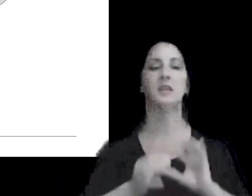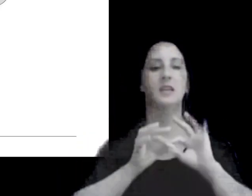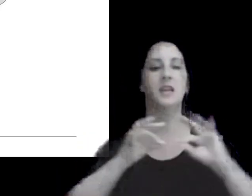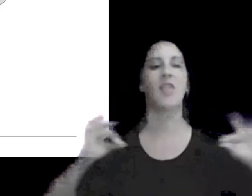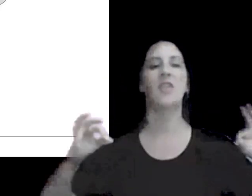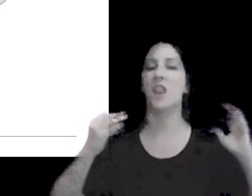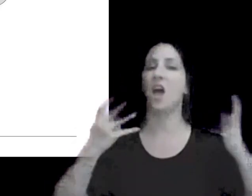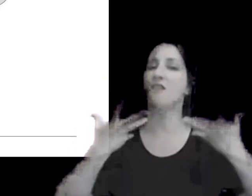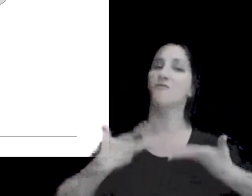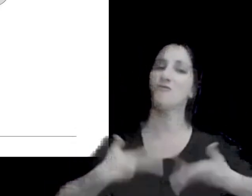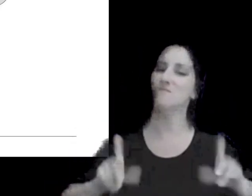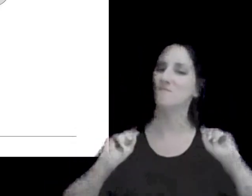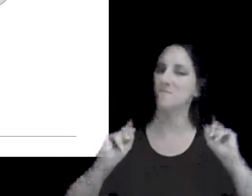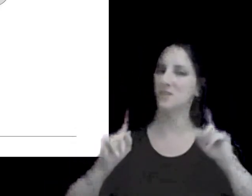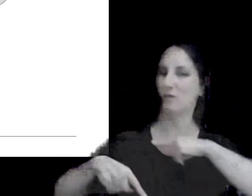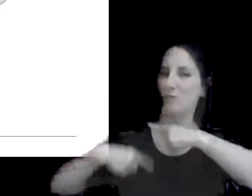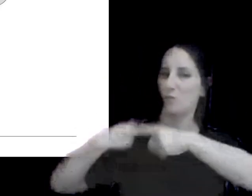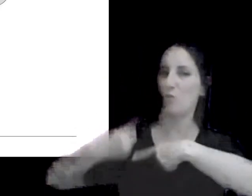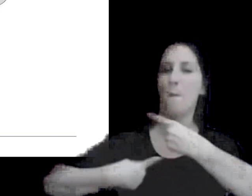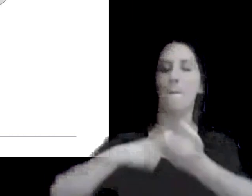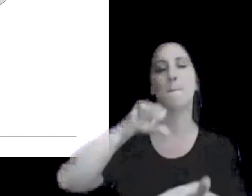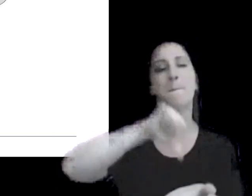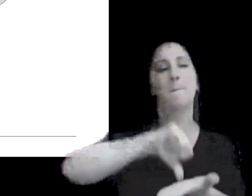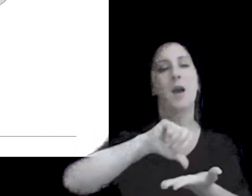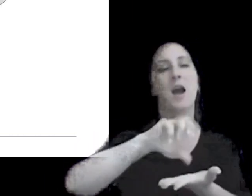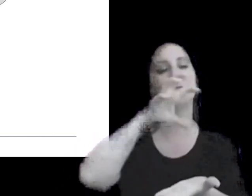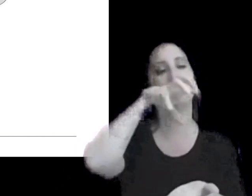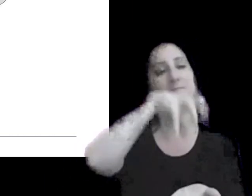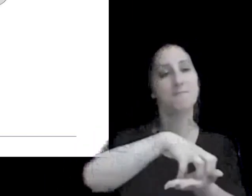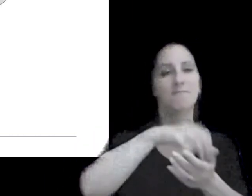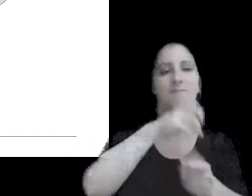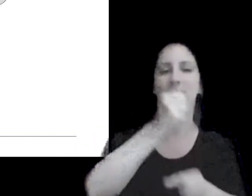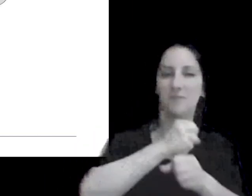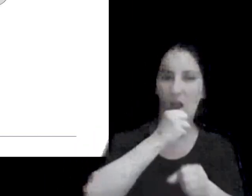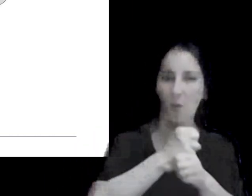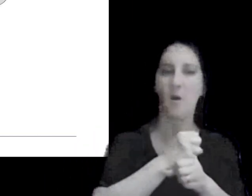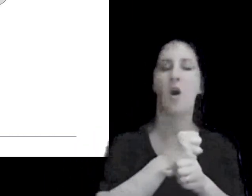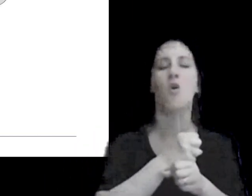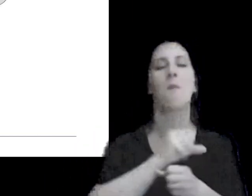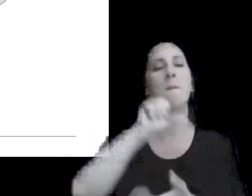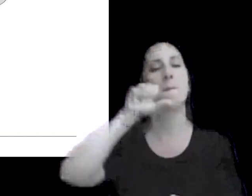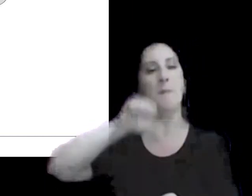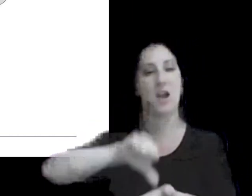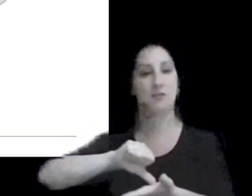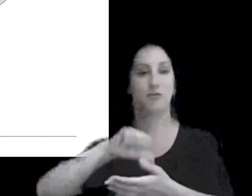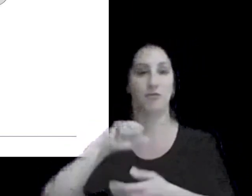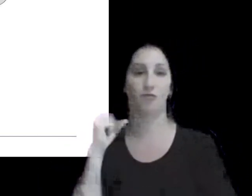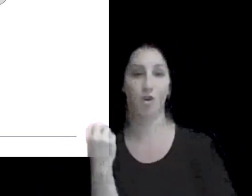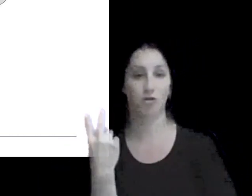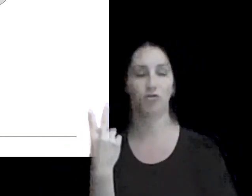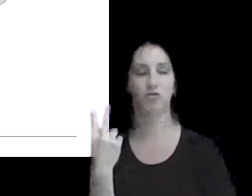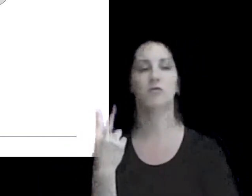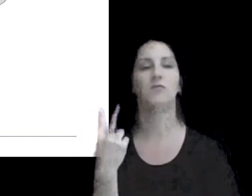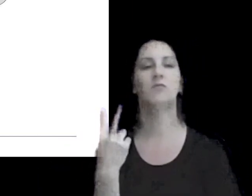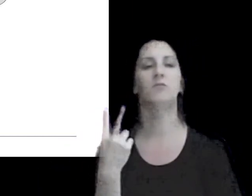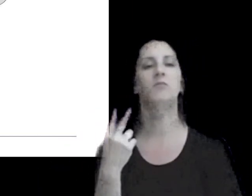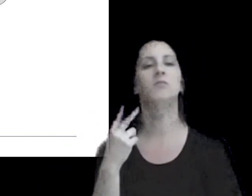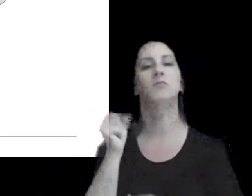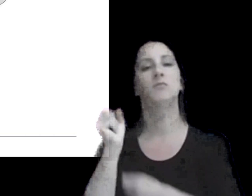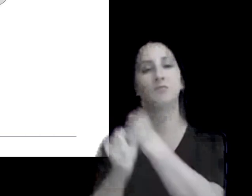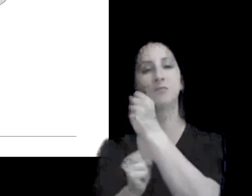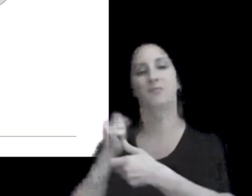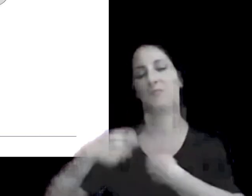convencional donde en un país había una entidad de manufactura en un país dos había una entidad de